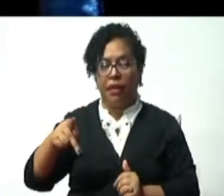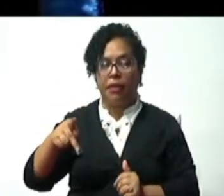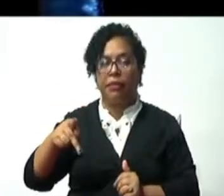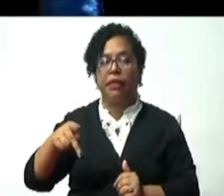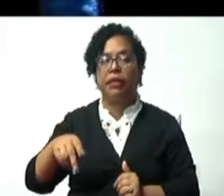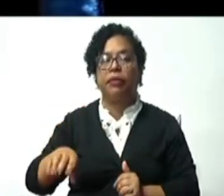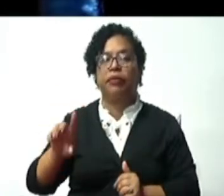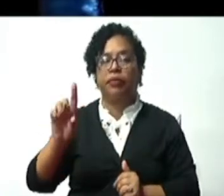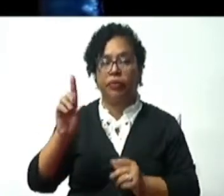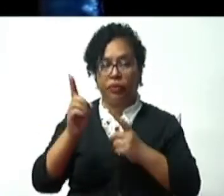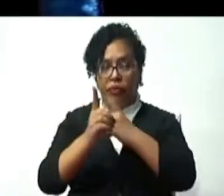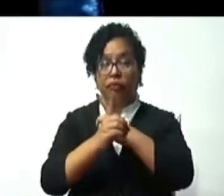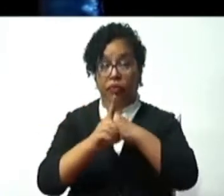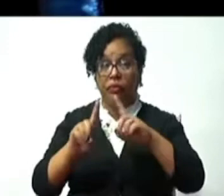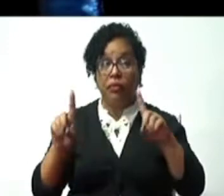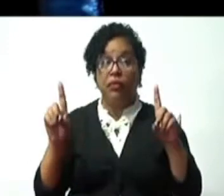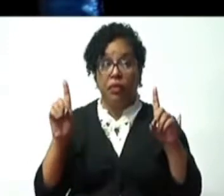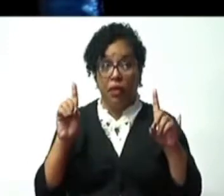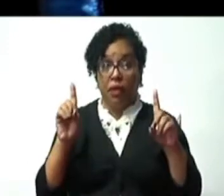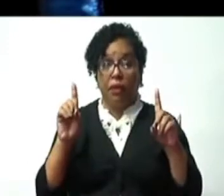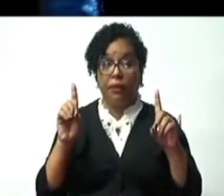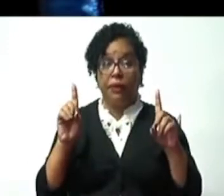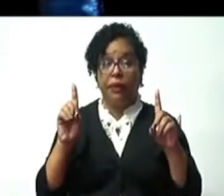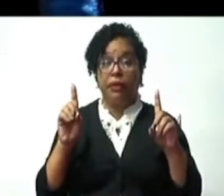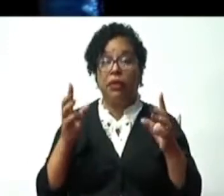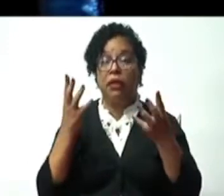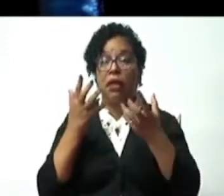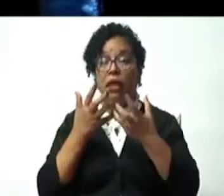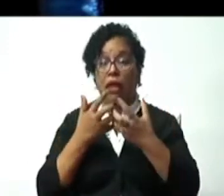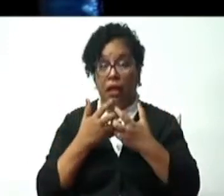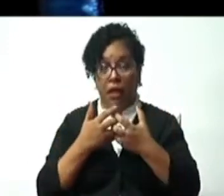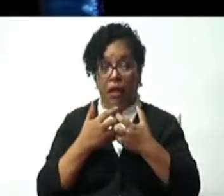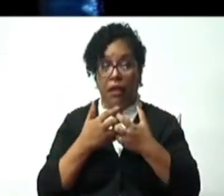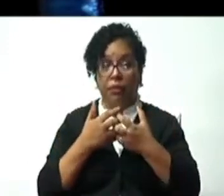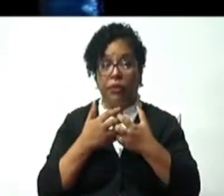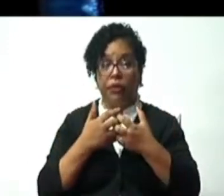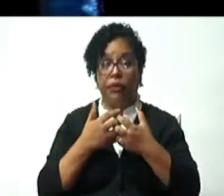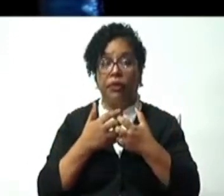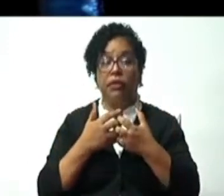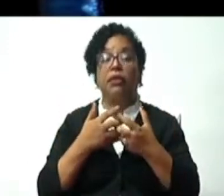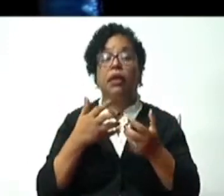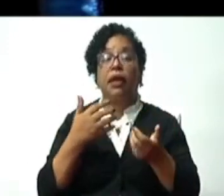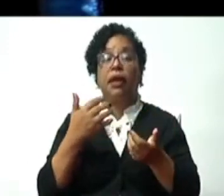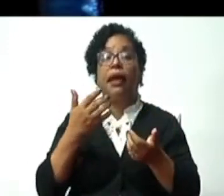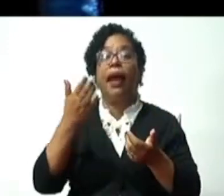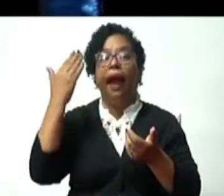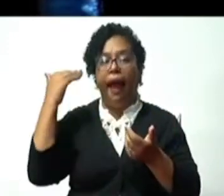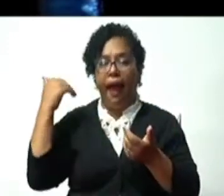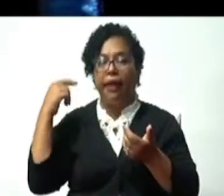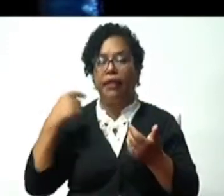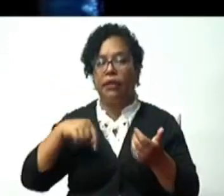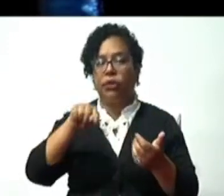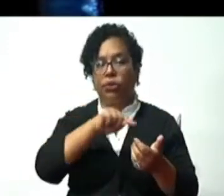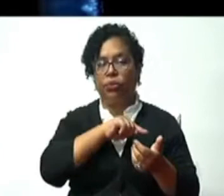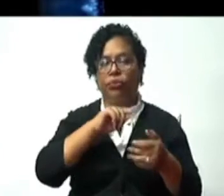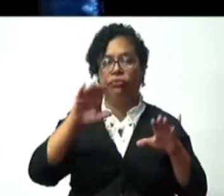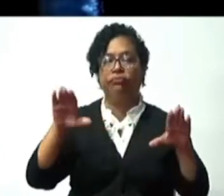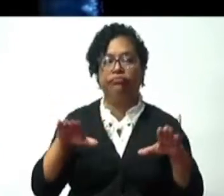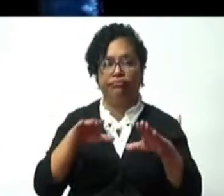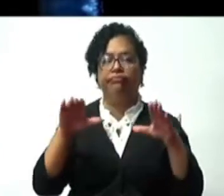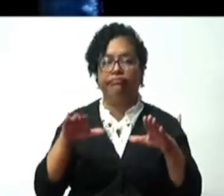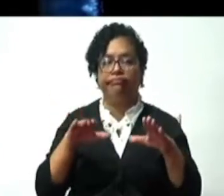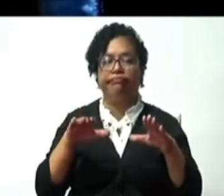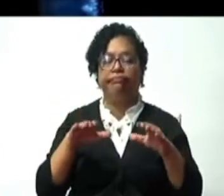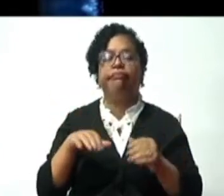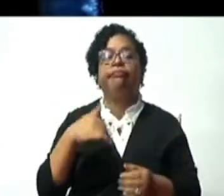resolución que aprobó el pacto de fusión entre ambas organizaciones. En el día de ayer, la Junta Central Electoral, mediante esa